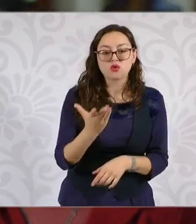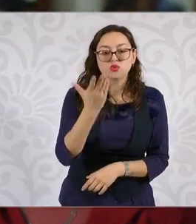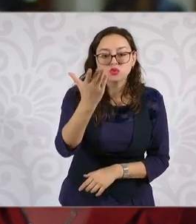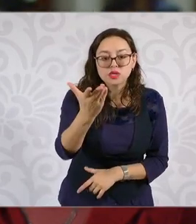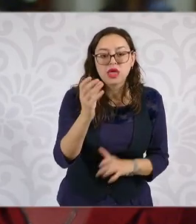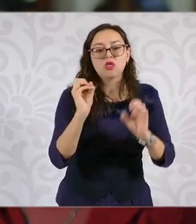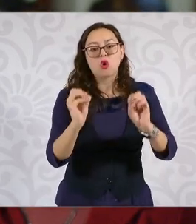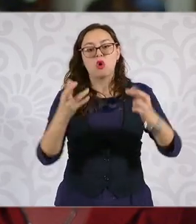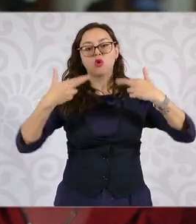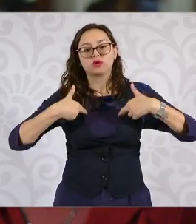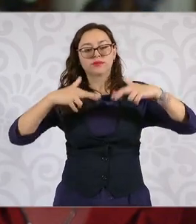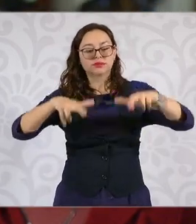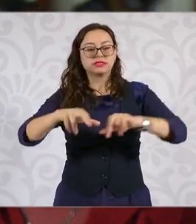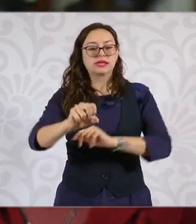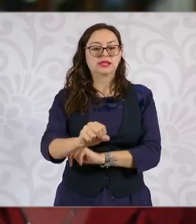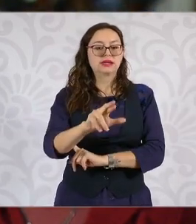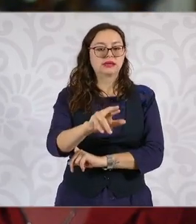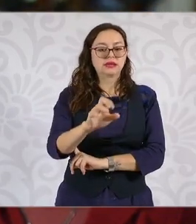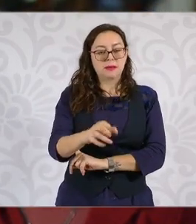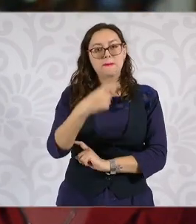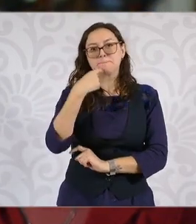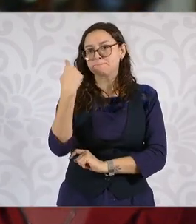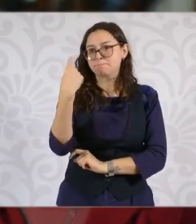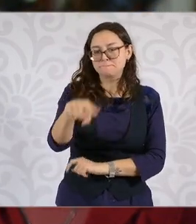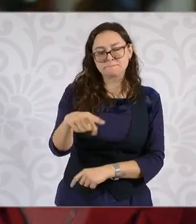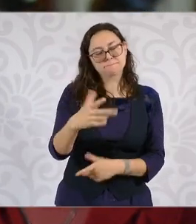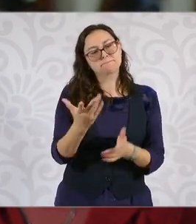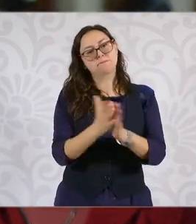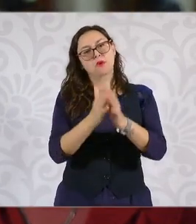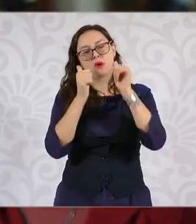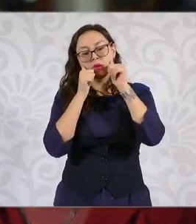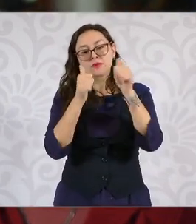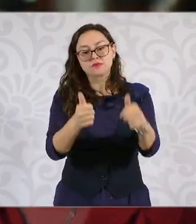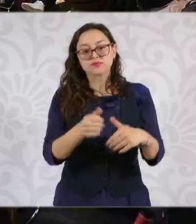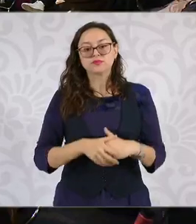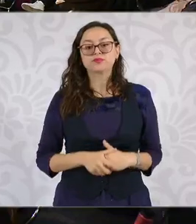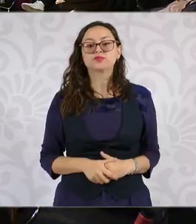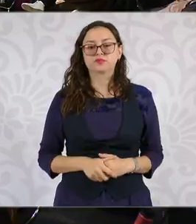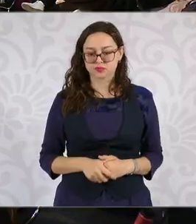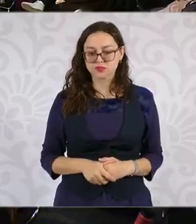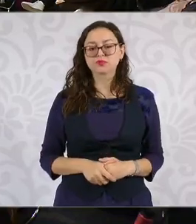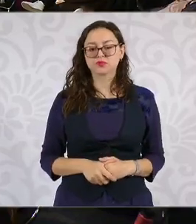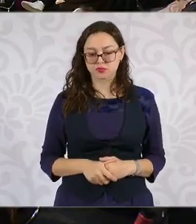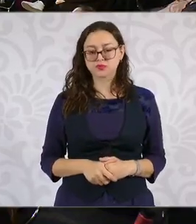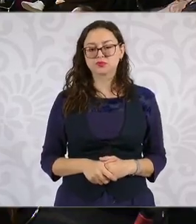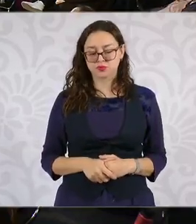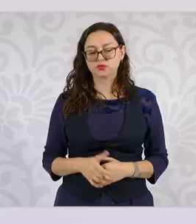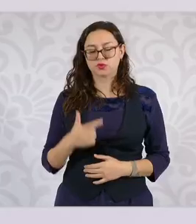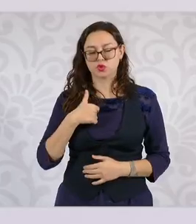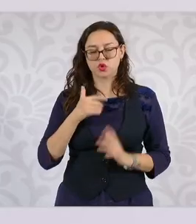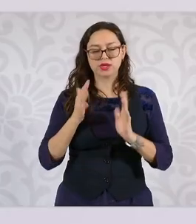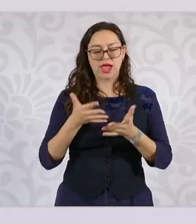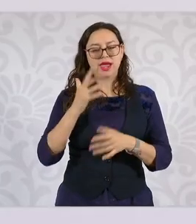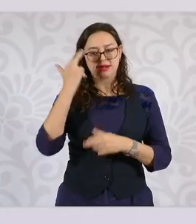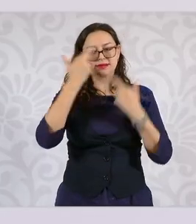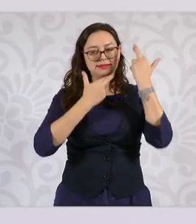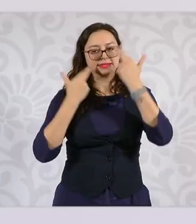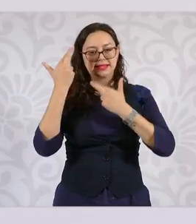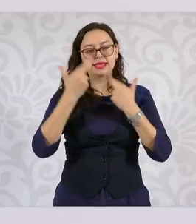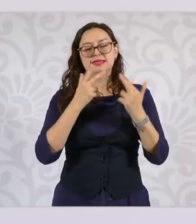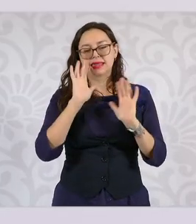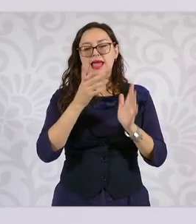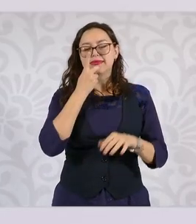Juan Ramón de la Fuente de esa es una denuncia que nos llega de paisanos y Sí, le encargué al canciller que lo revise.